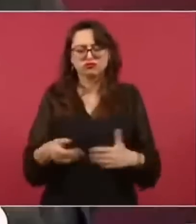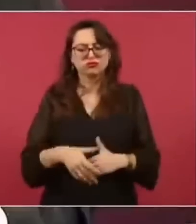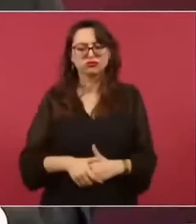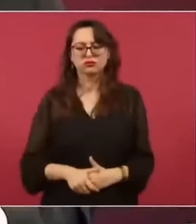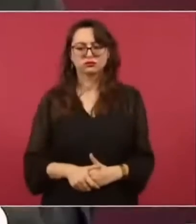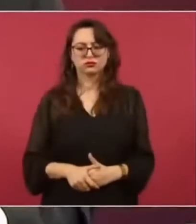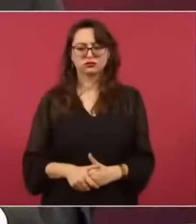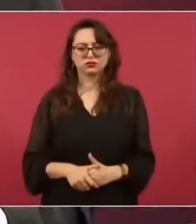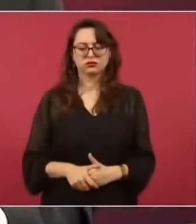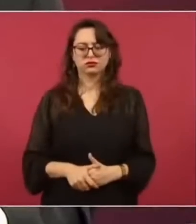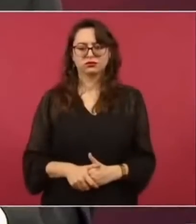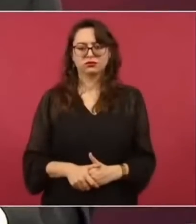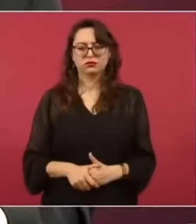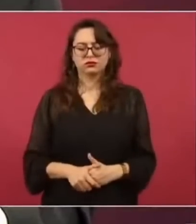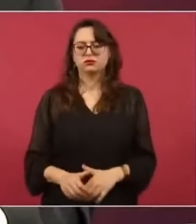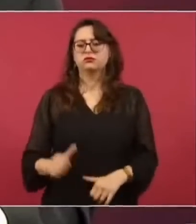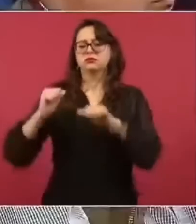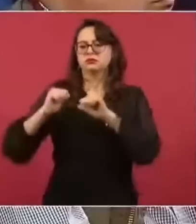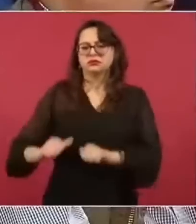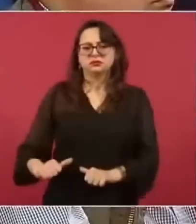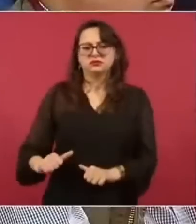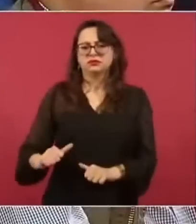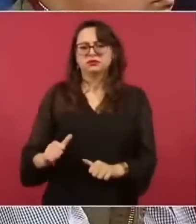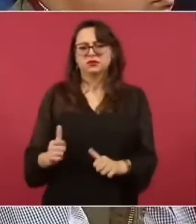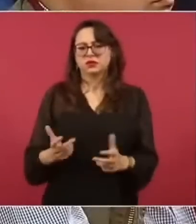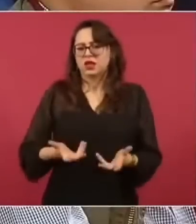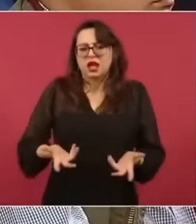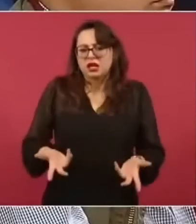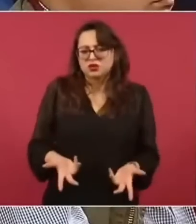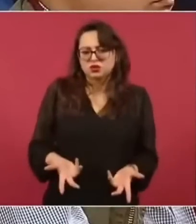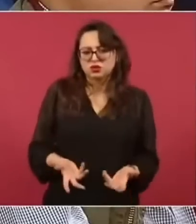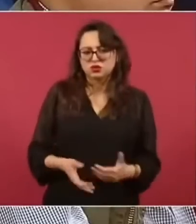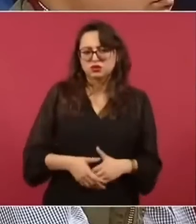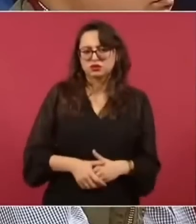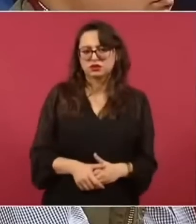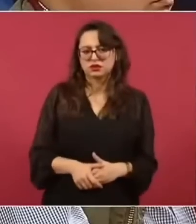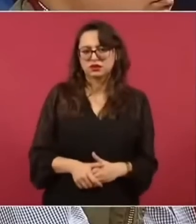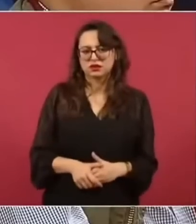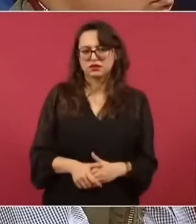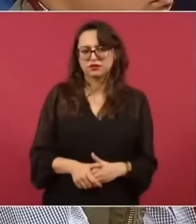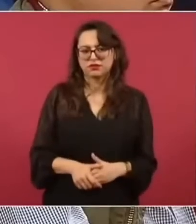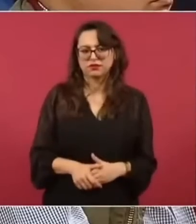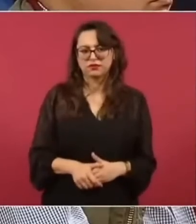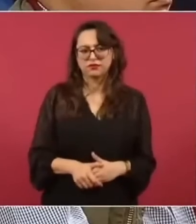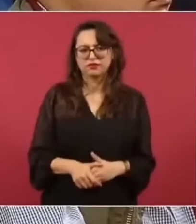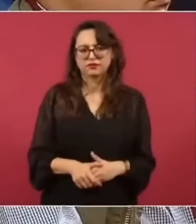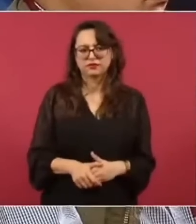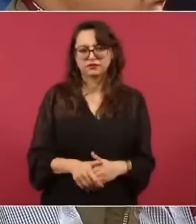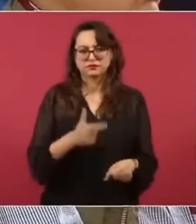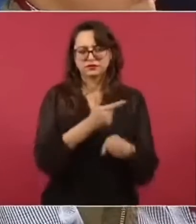las autoridades? Cuando se descubrió todo esto